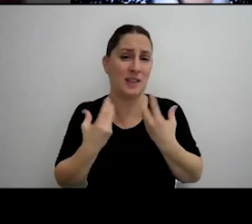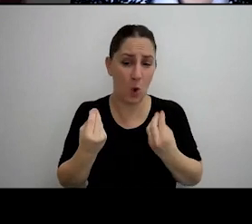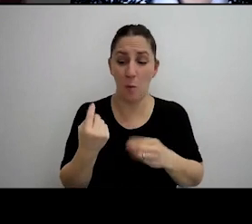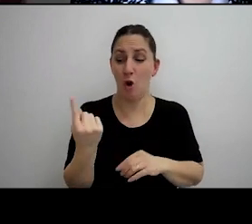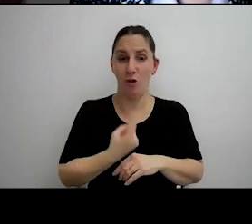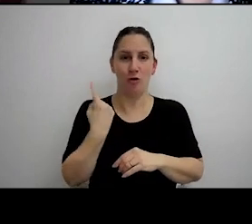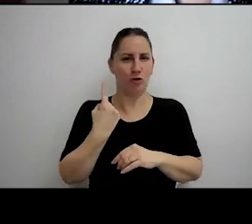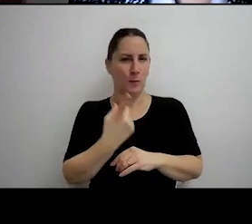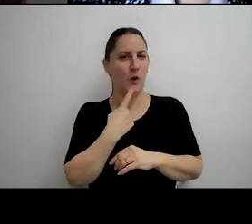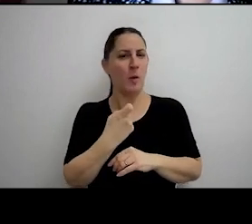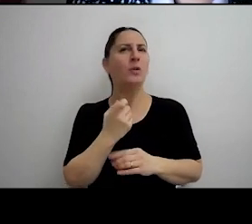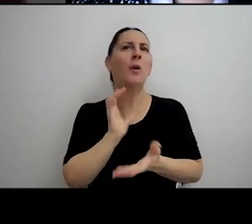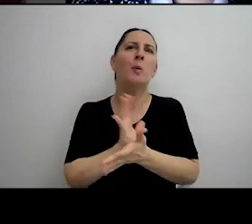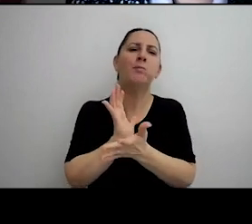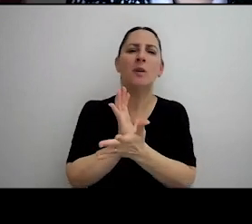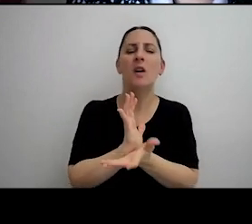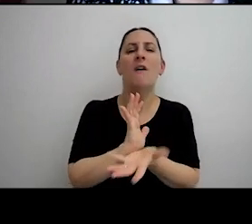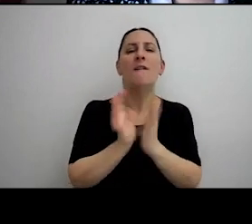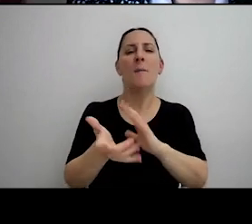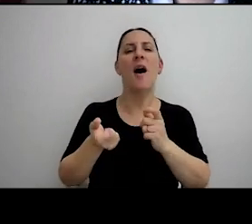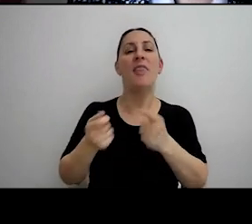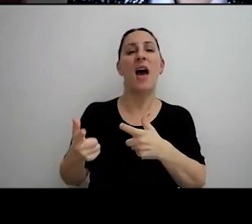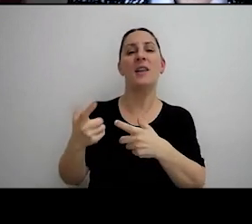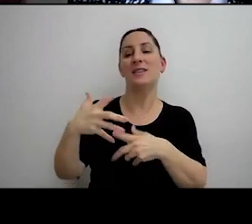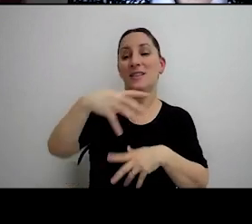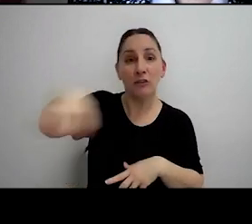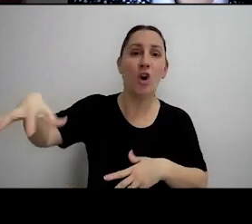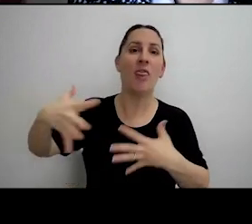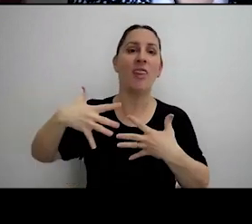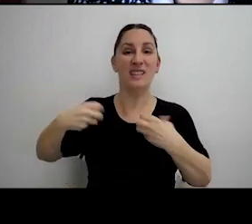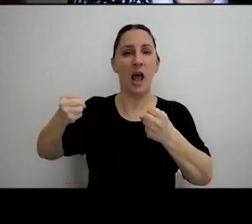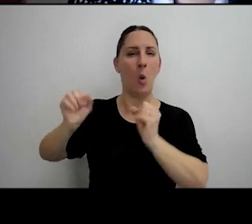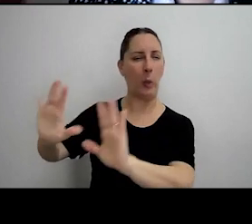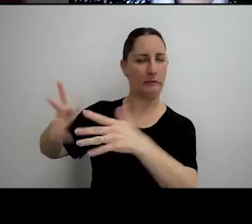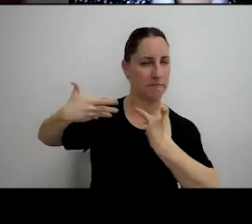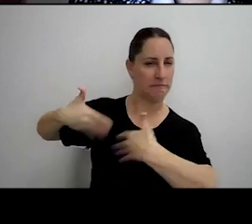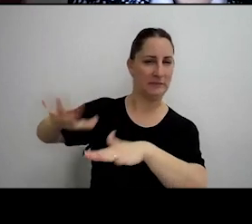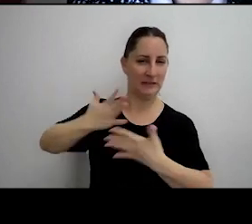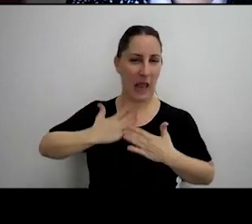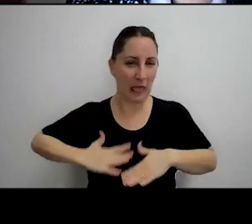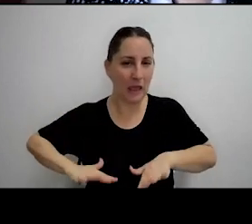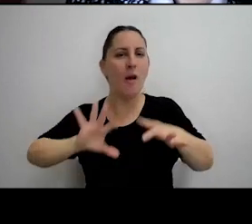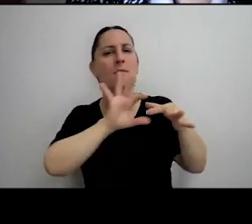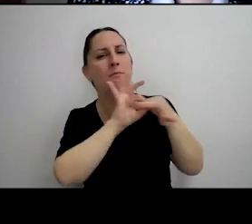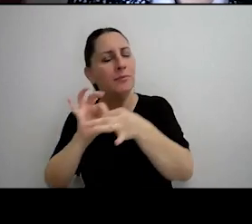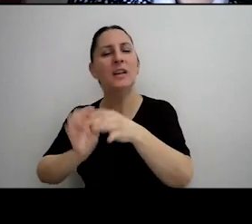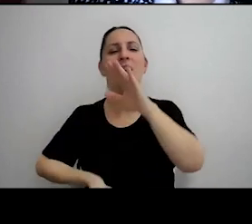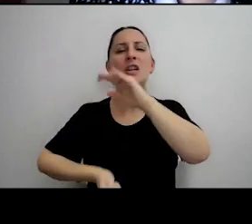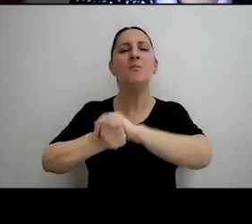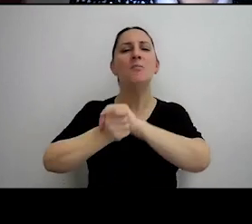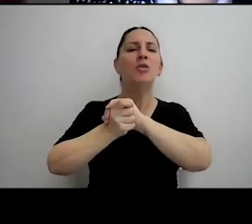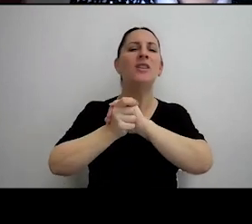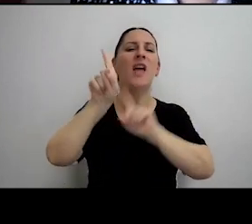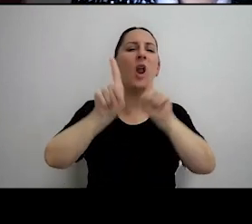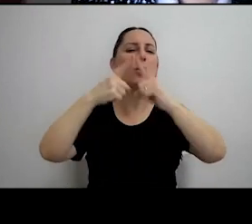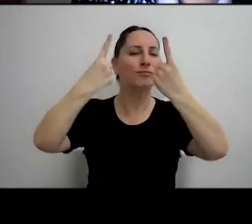de, digamos, dar oxígeno al sector de salud y esto está muy correlacionado con la importación de ciertos